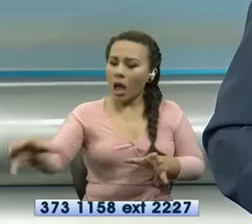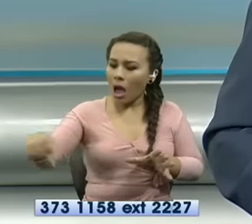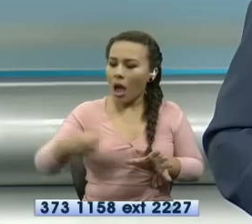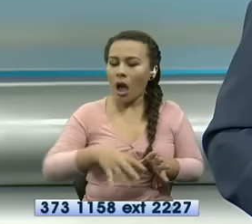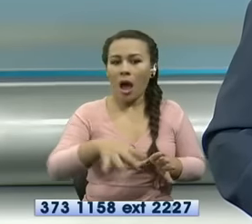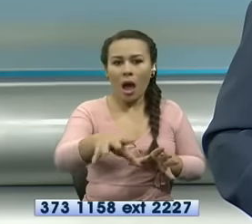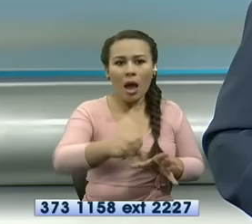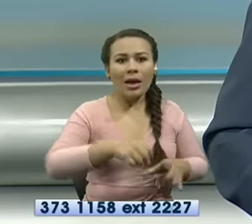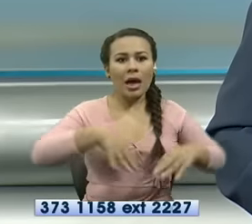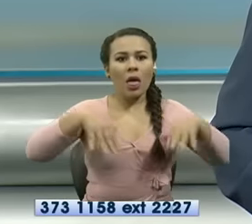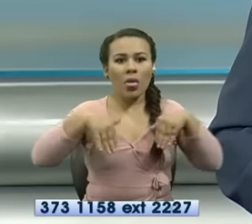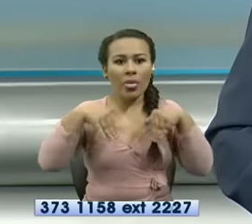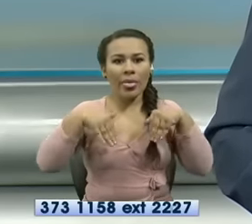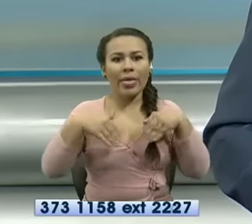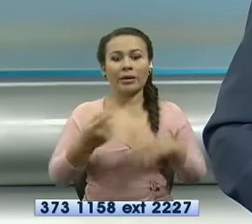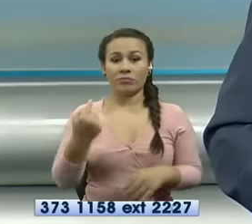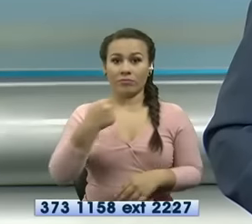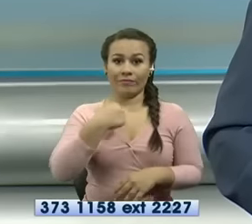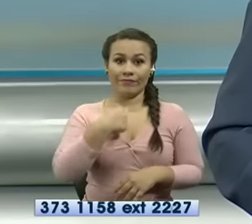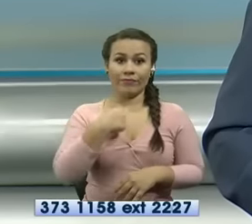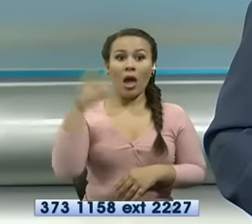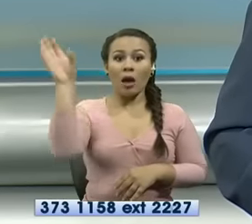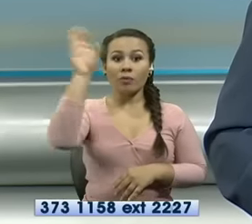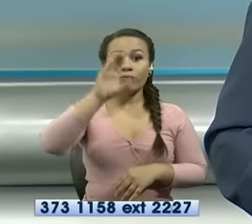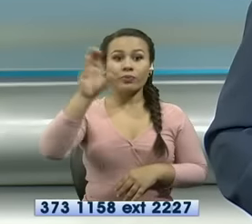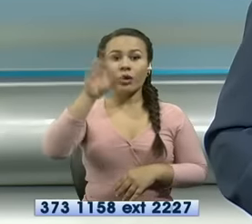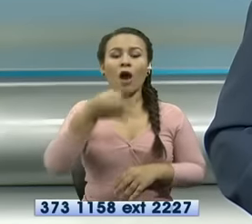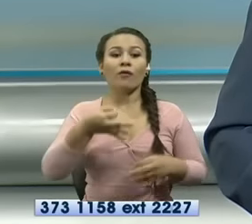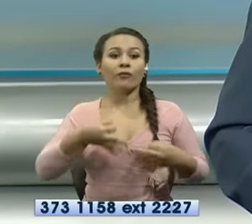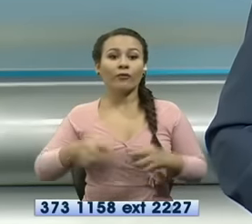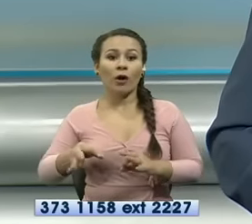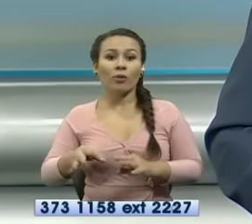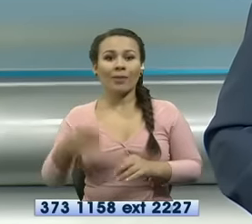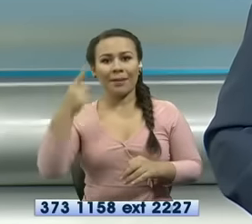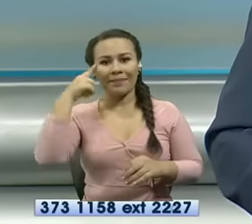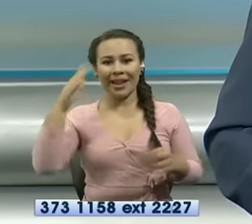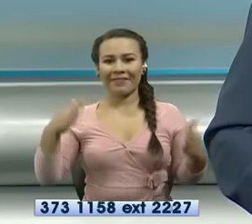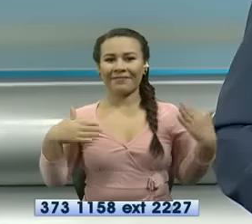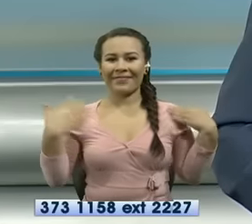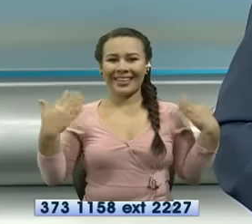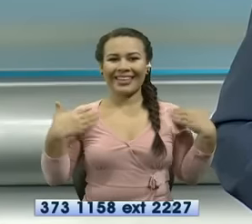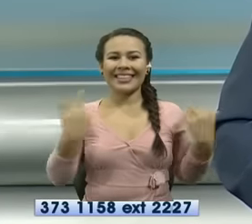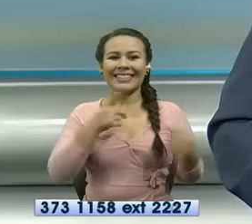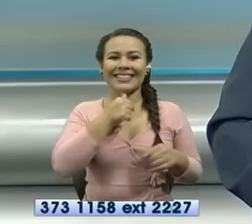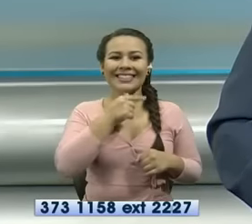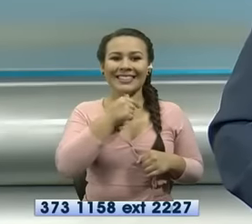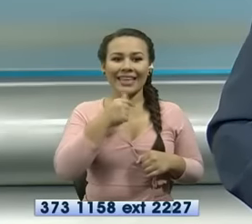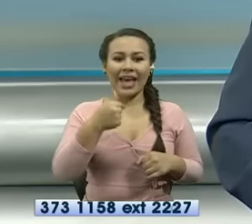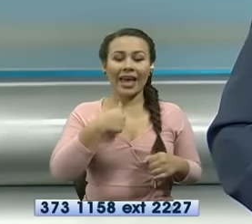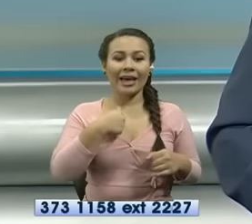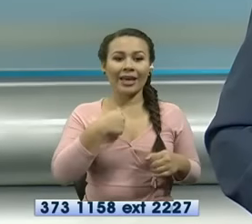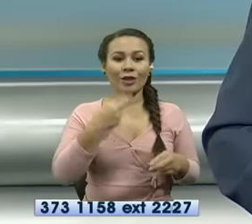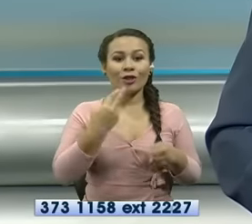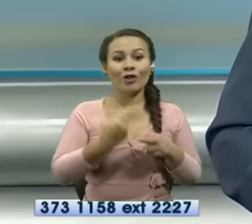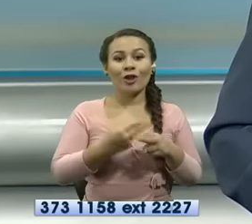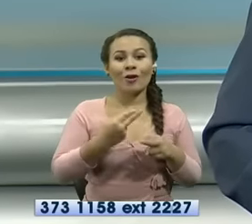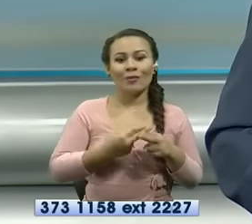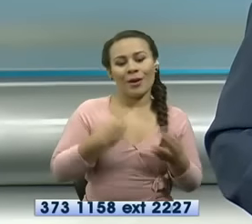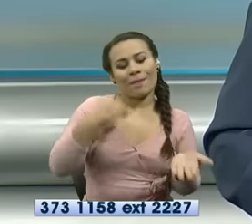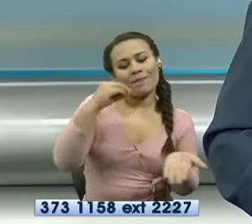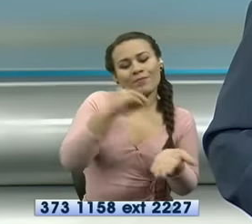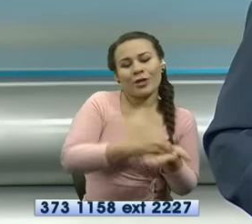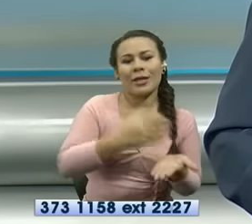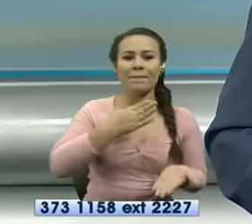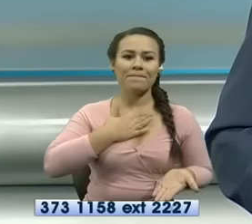oposición de sus vecinos él busca la manera de hacer felices a los que él denomina sus